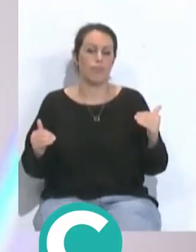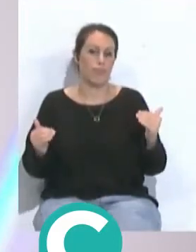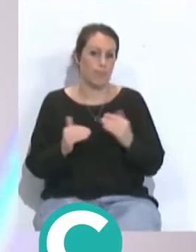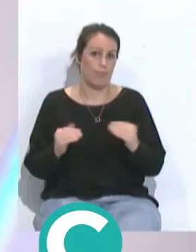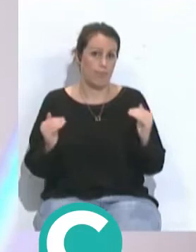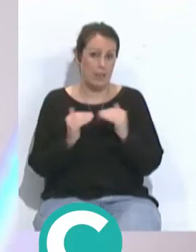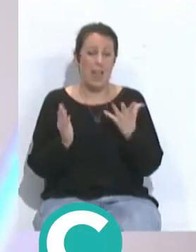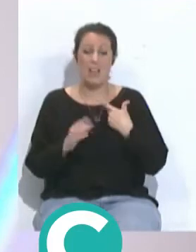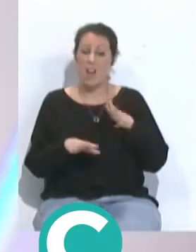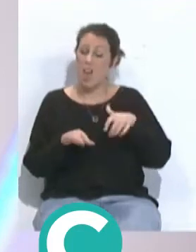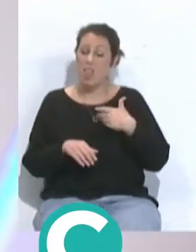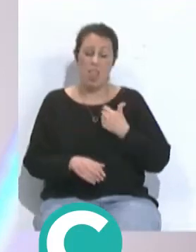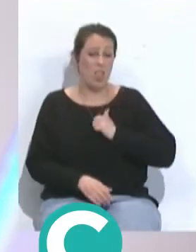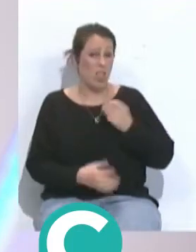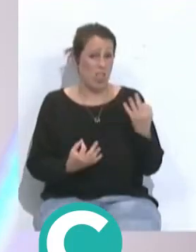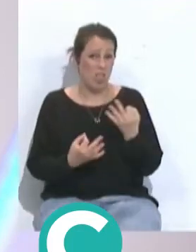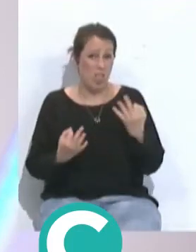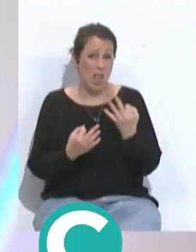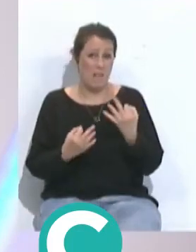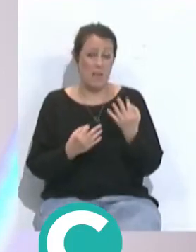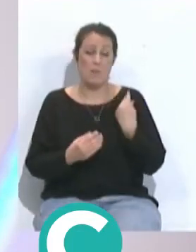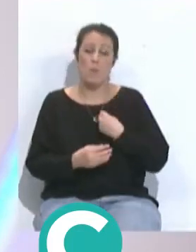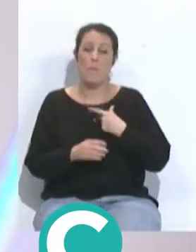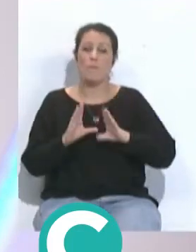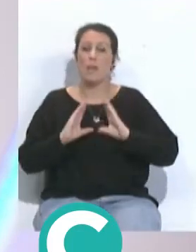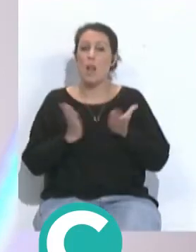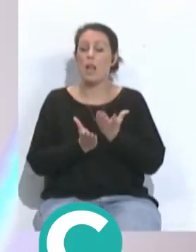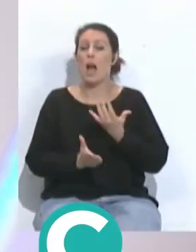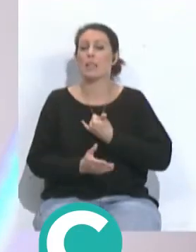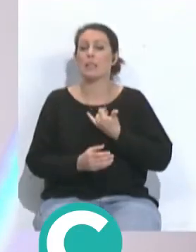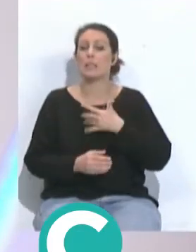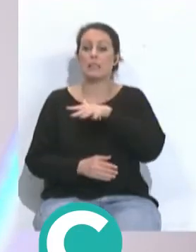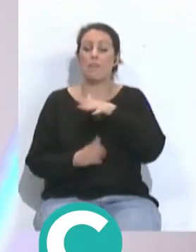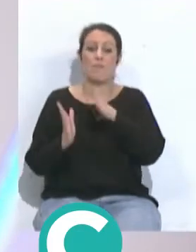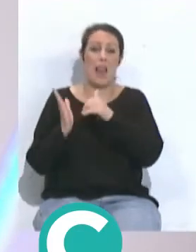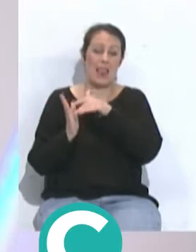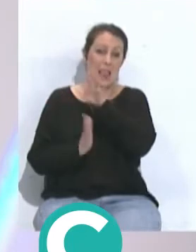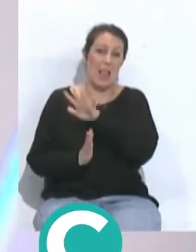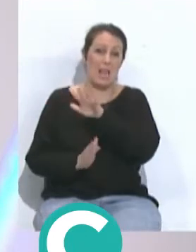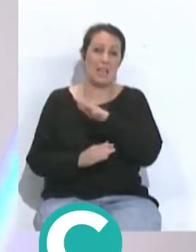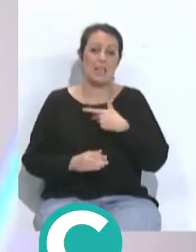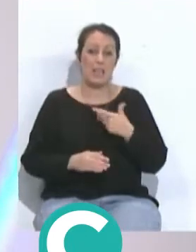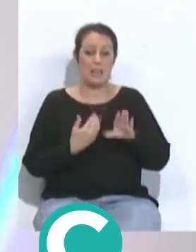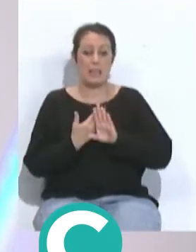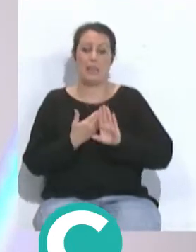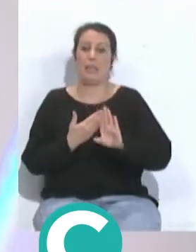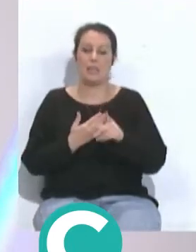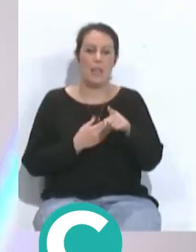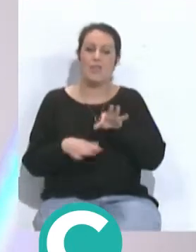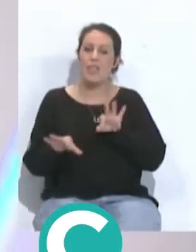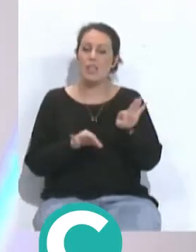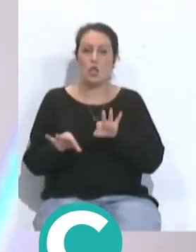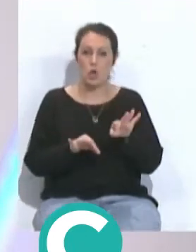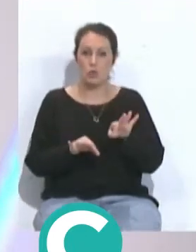aprovechar el Cádiz y sobre todo aprovechar esos balones que tuvo en Mestalla de tres cuartos hacia adelante esa toma de